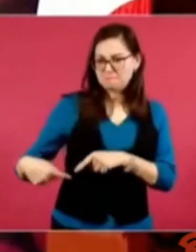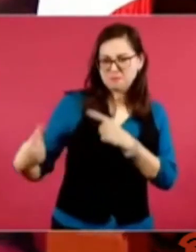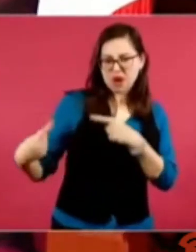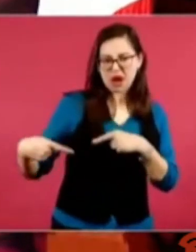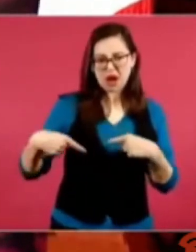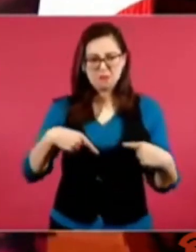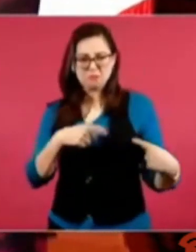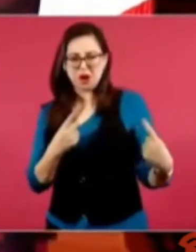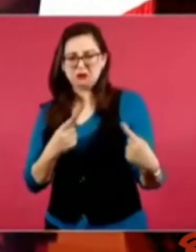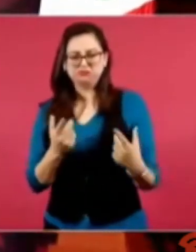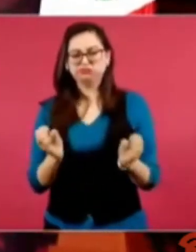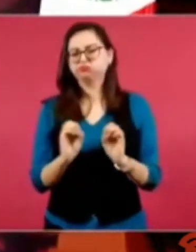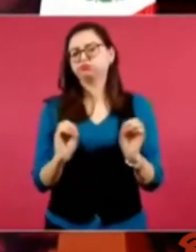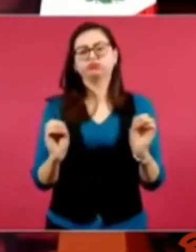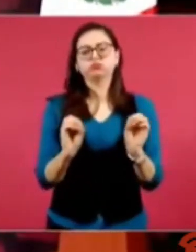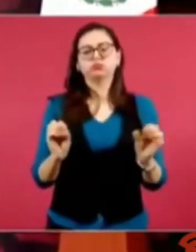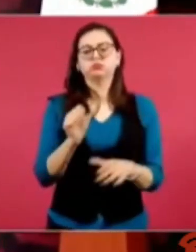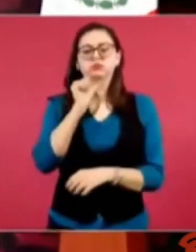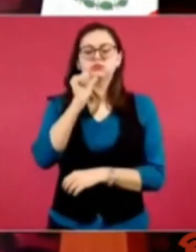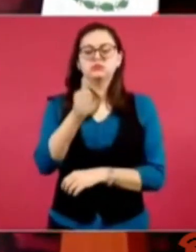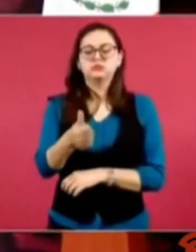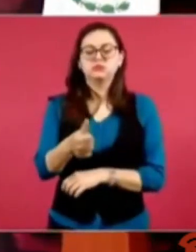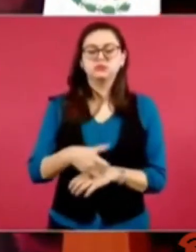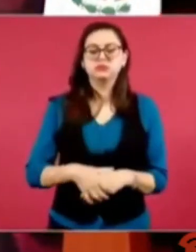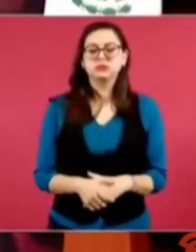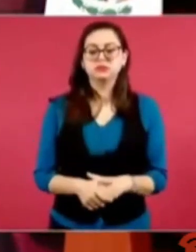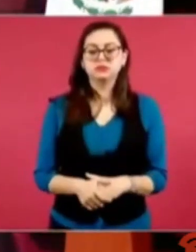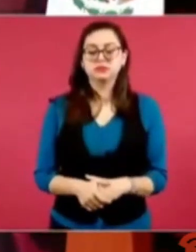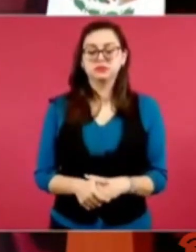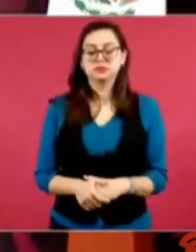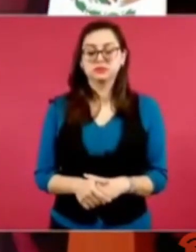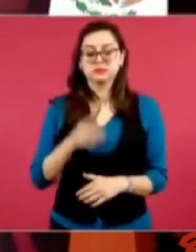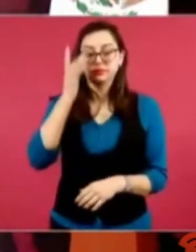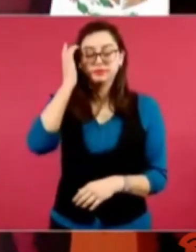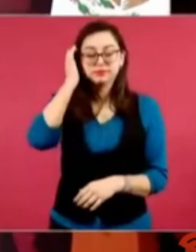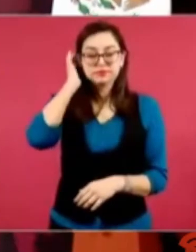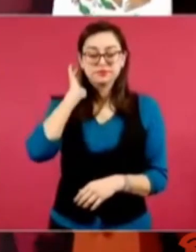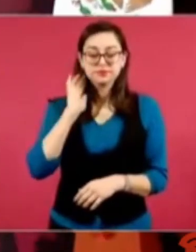casos sí hay